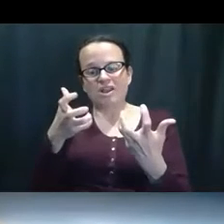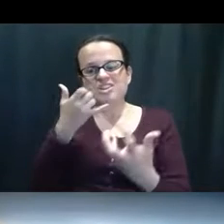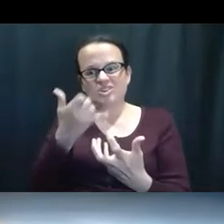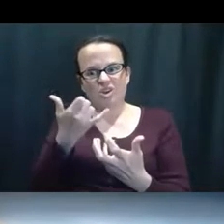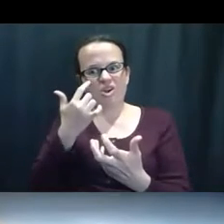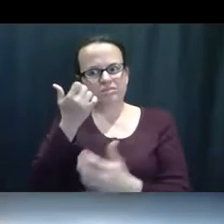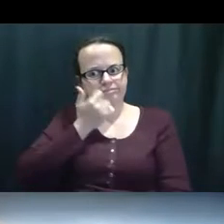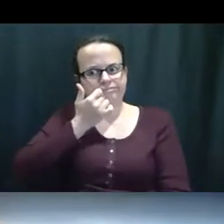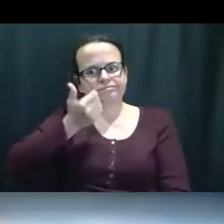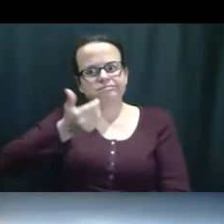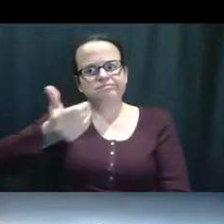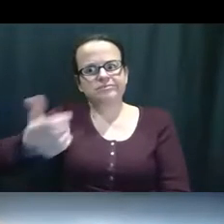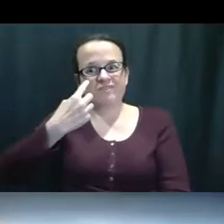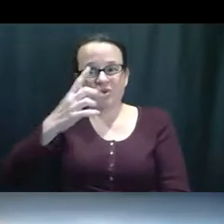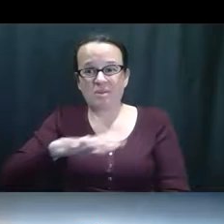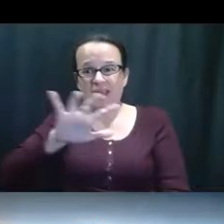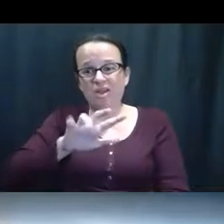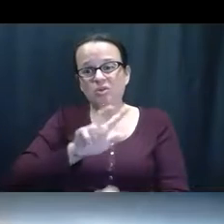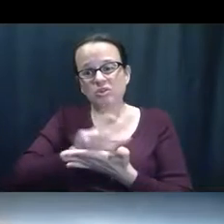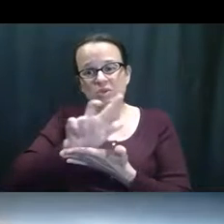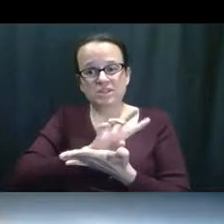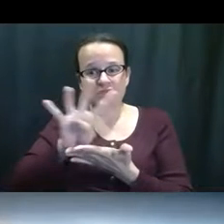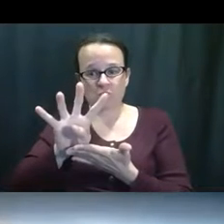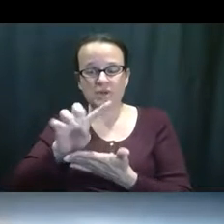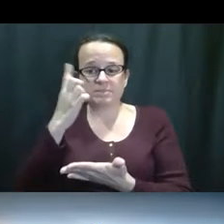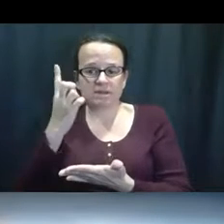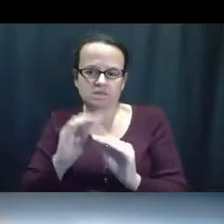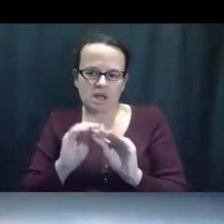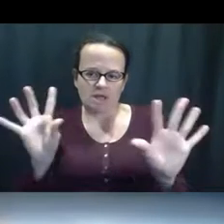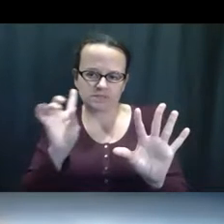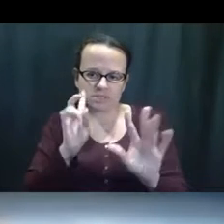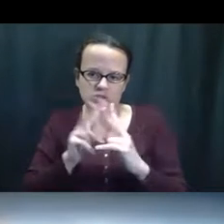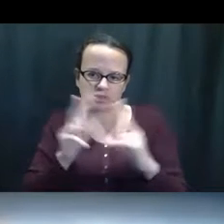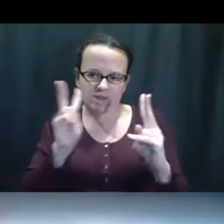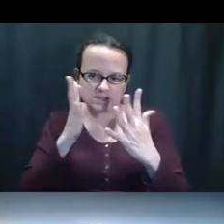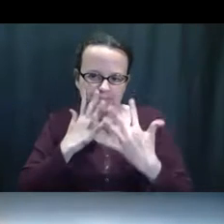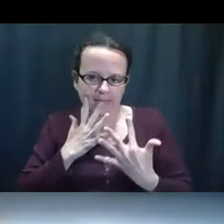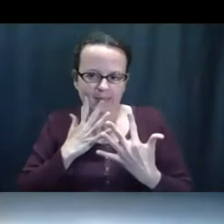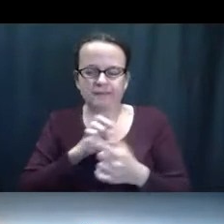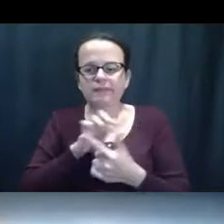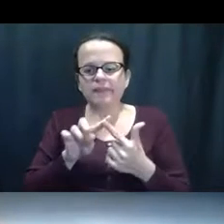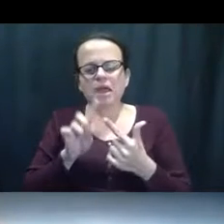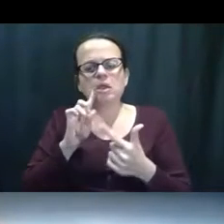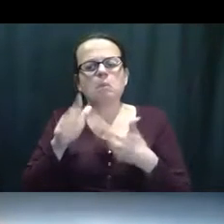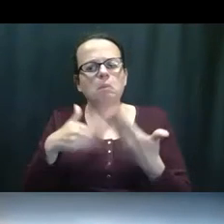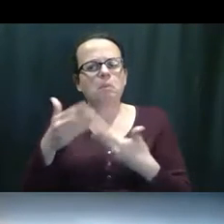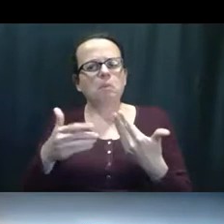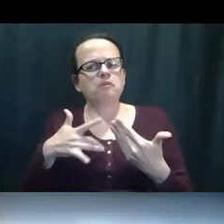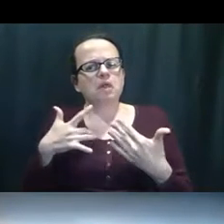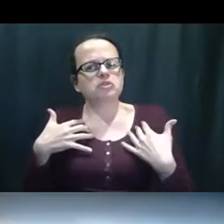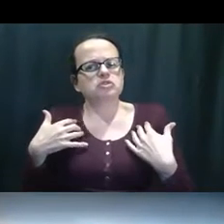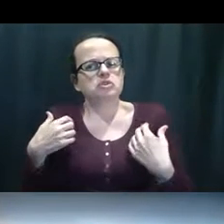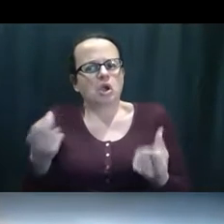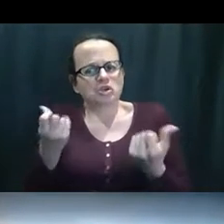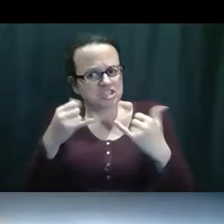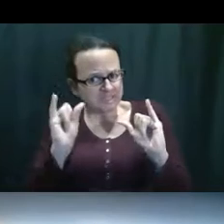y llamaba regularmente, como tres o cuatro semanas, porque obviamente estaba muy triste. Y gradualmente